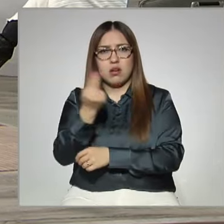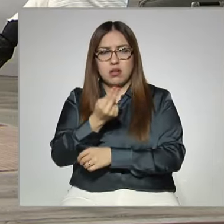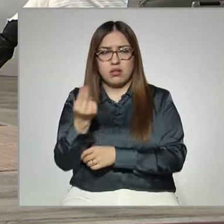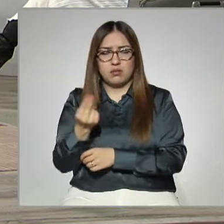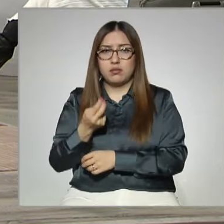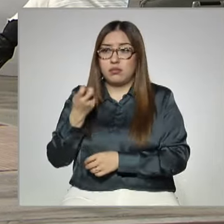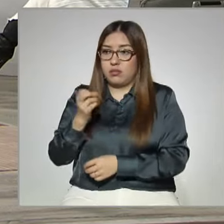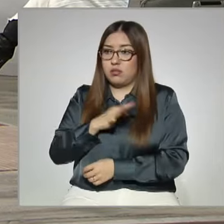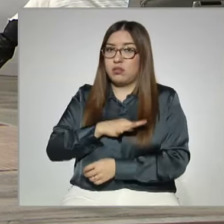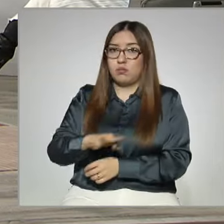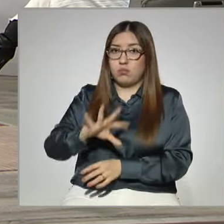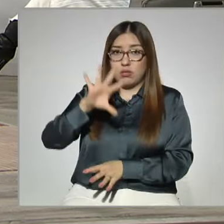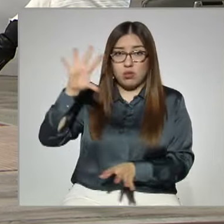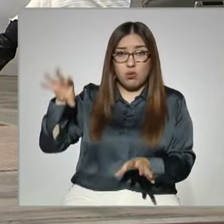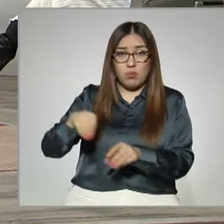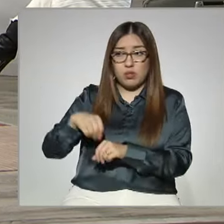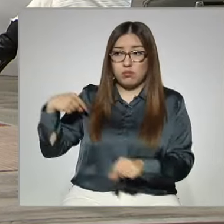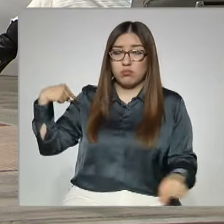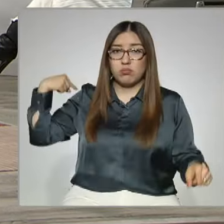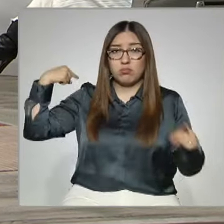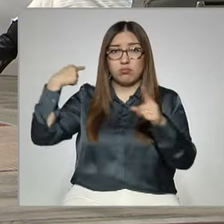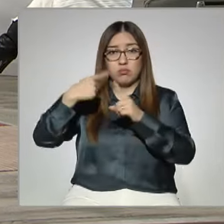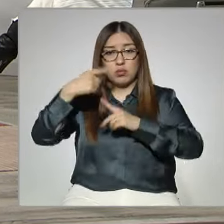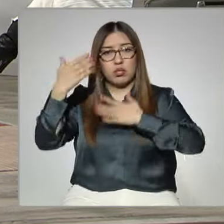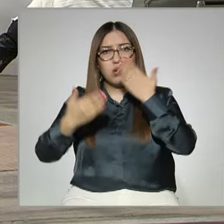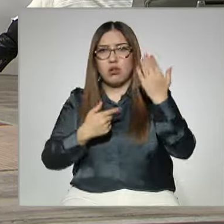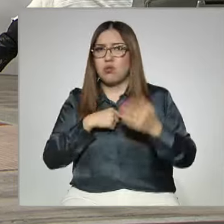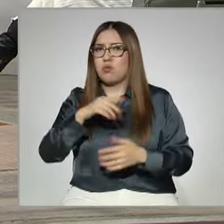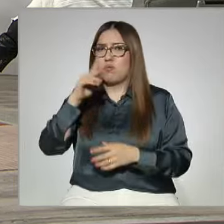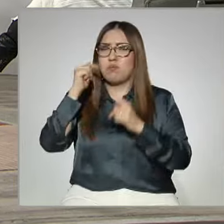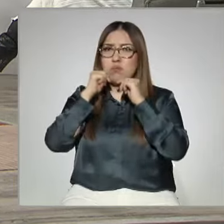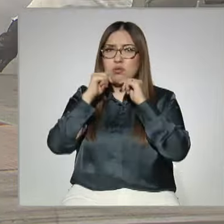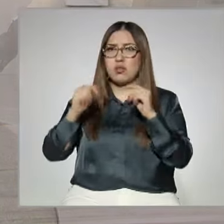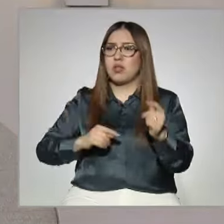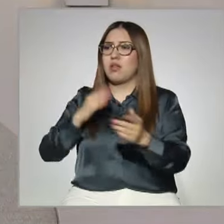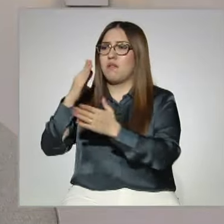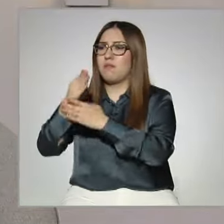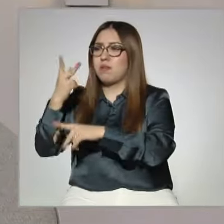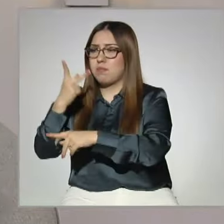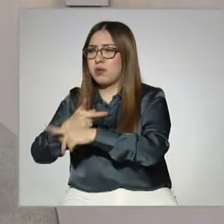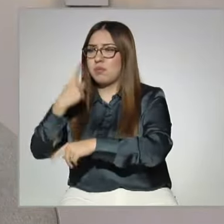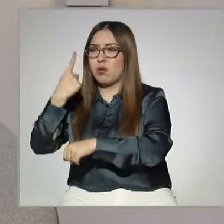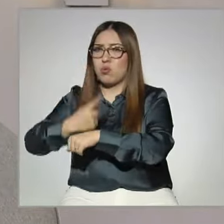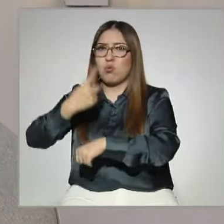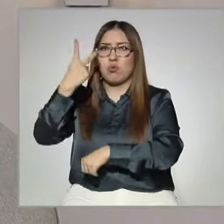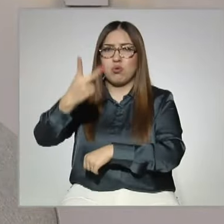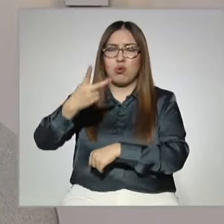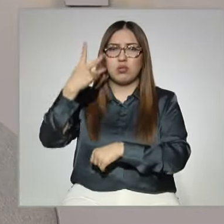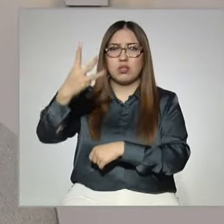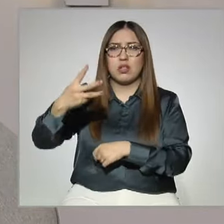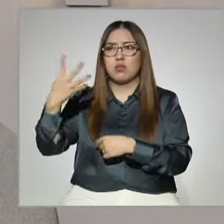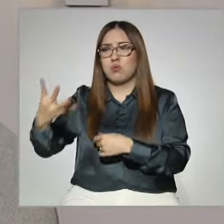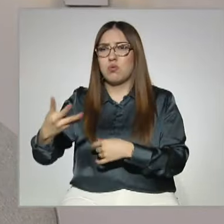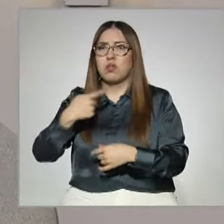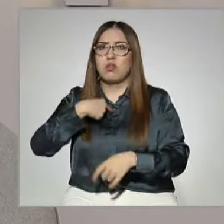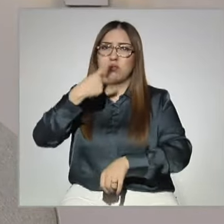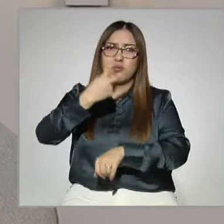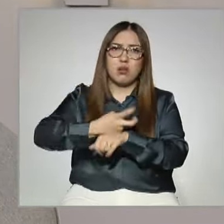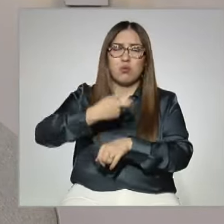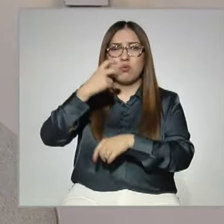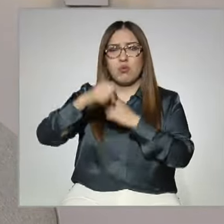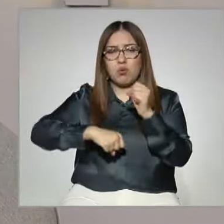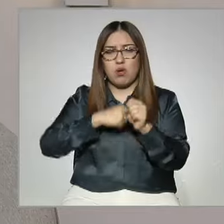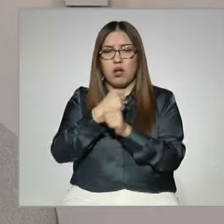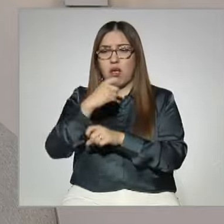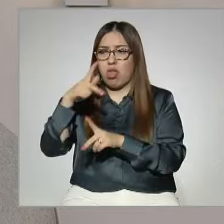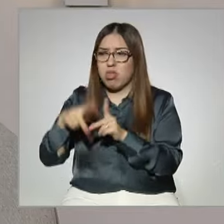revalidar los estudios, no importa si fui a la prepa 2, a las 5, a las 7, llegué al segundo año, interrumpí, puedo revalidar mis